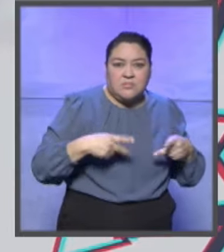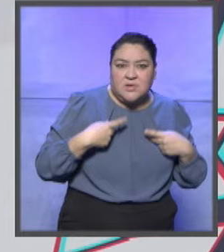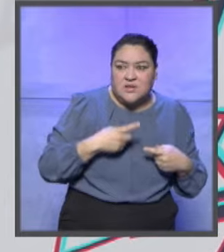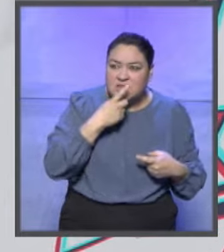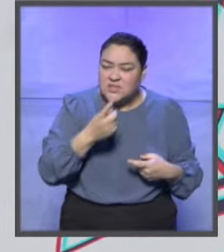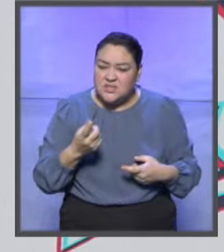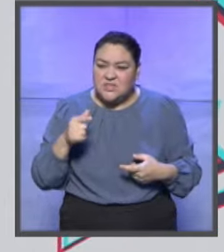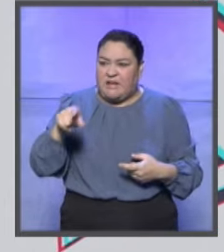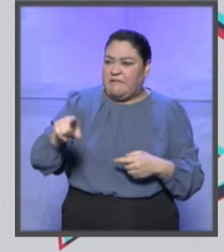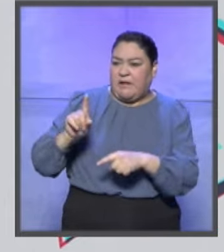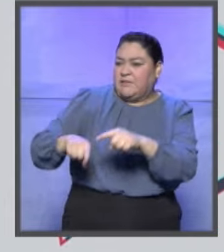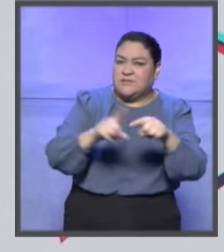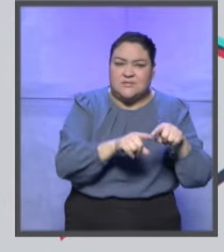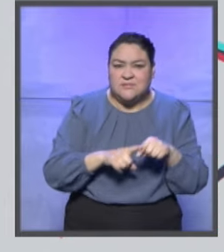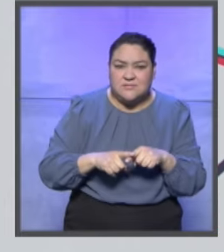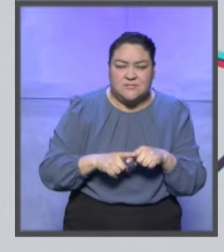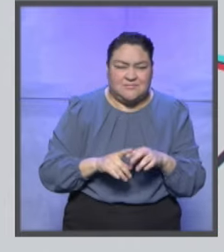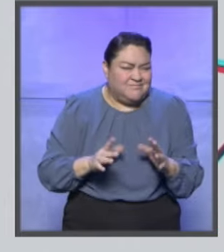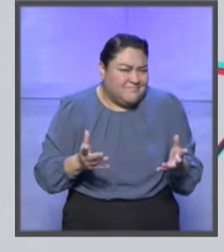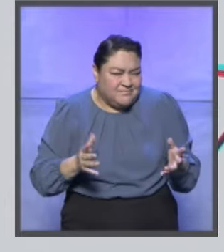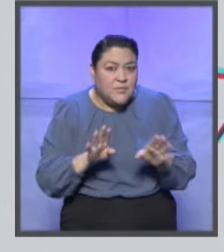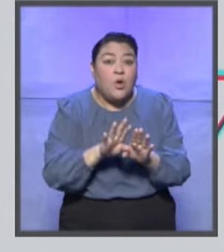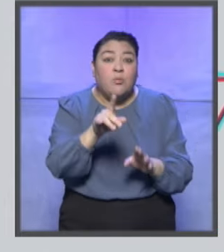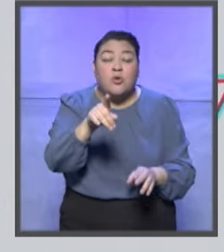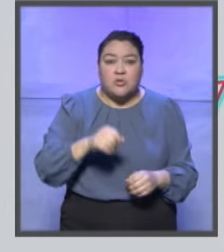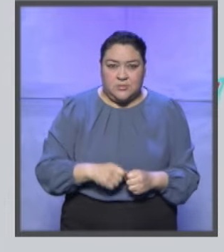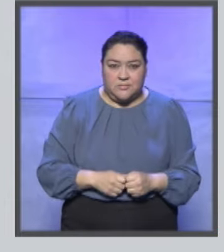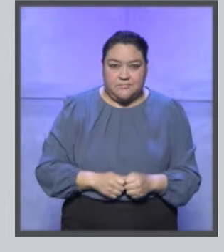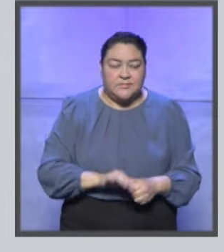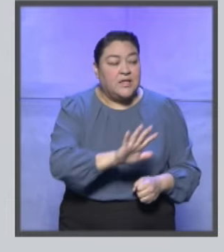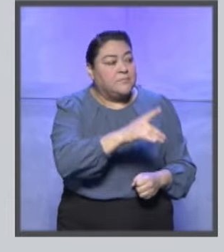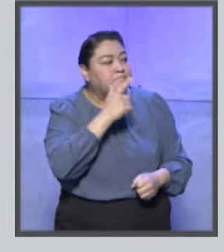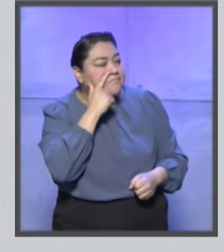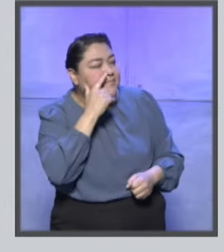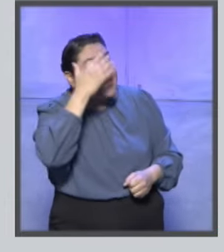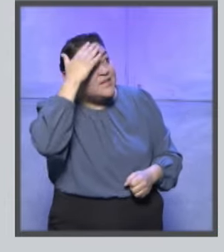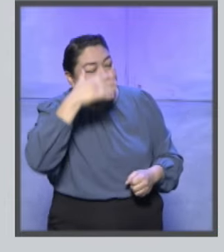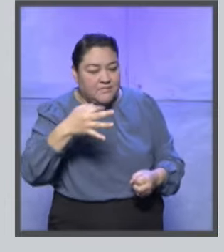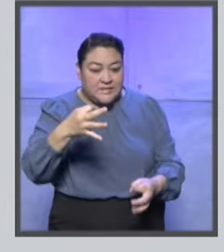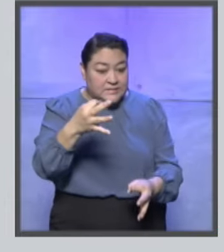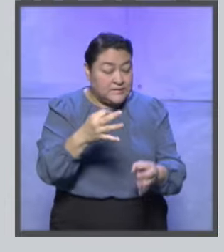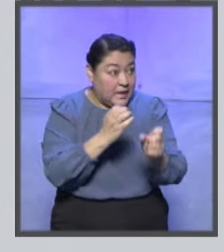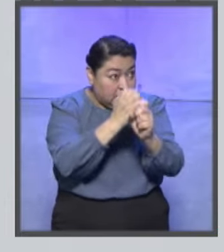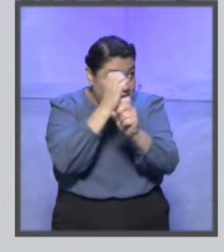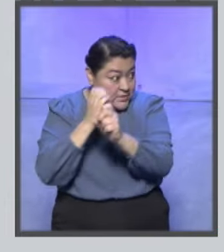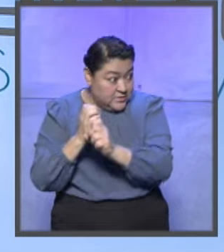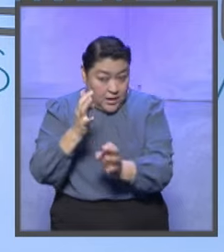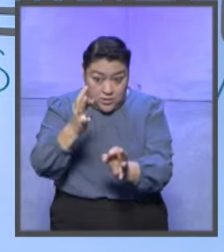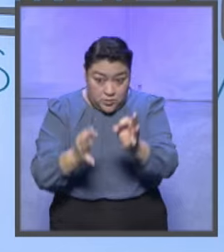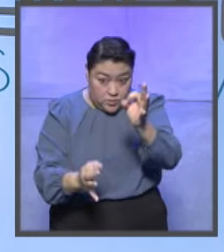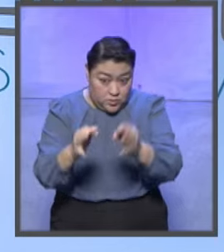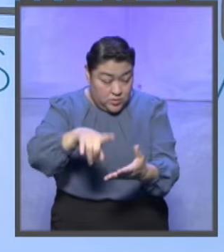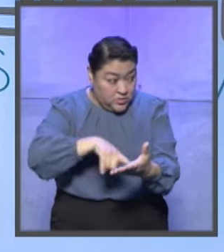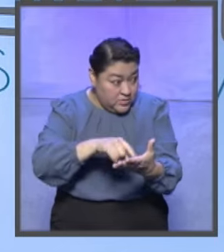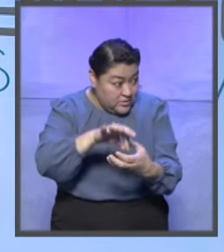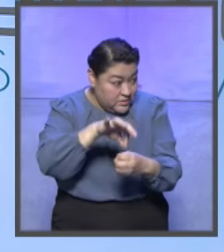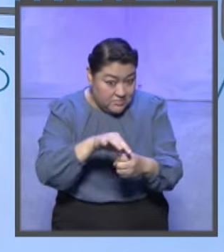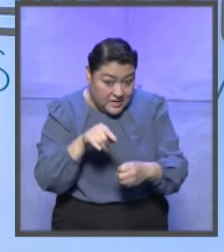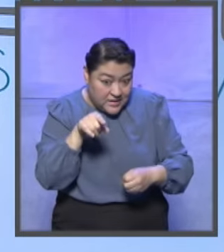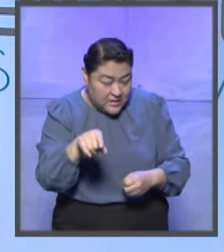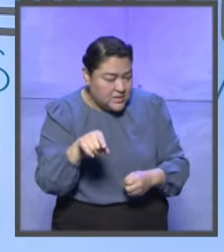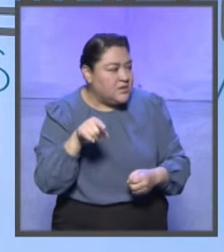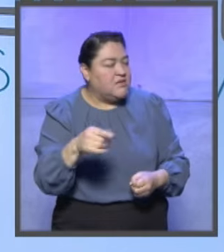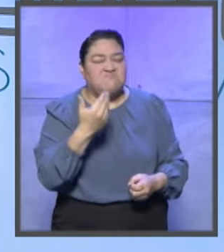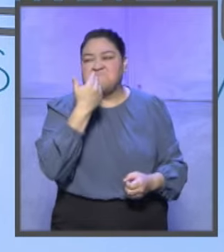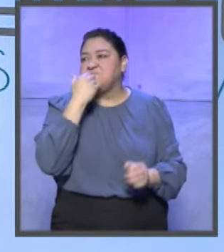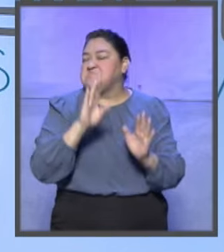la amenazan, pero tú dinos, ¿cuál es la importancia? Bueno, mi percepción de la justicia electoral local es que ha sido también